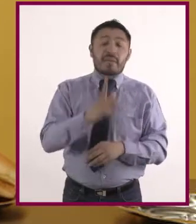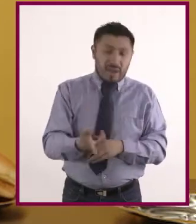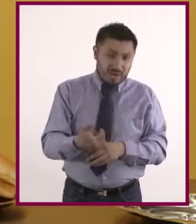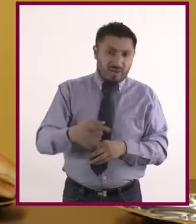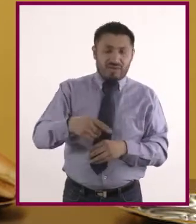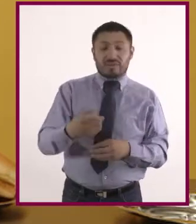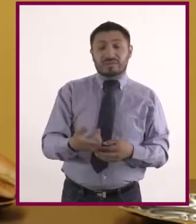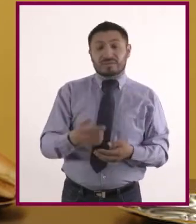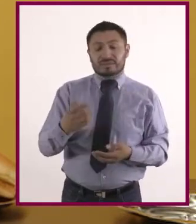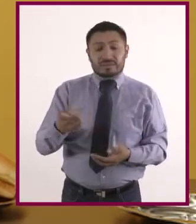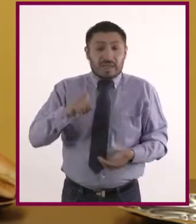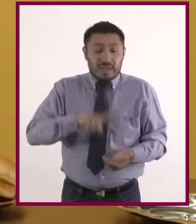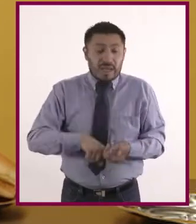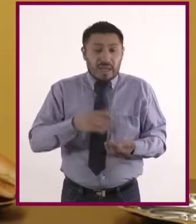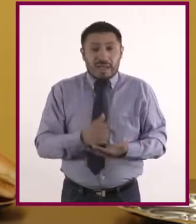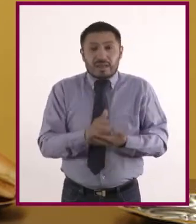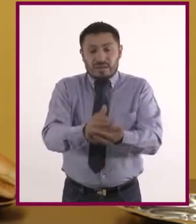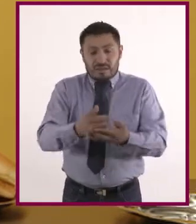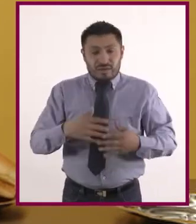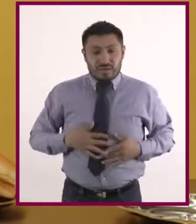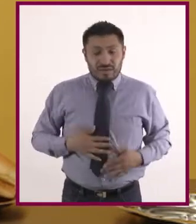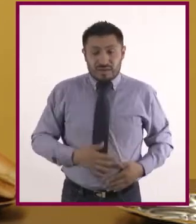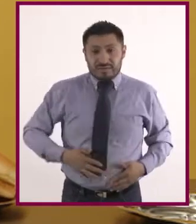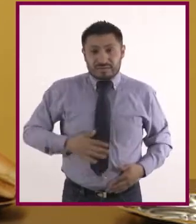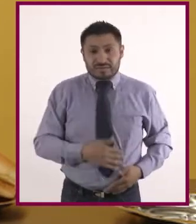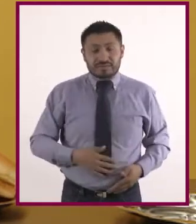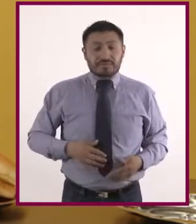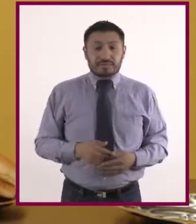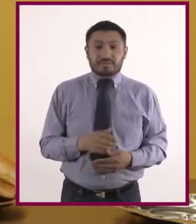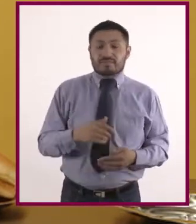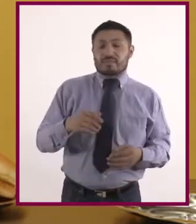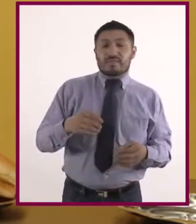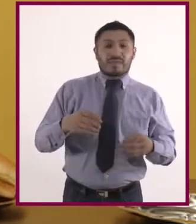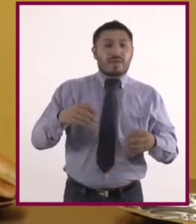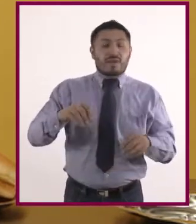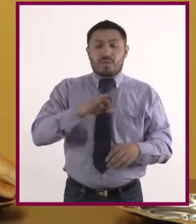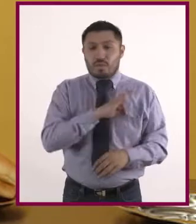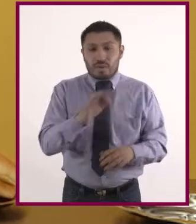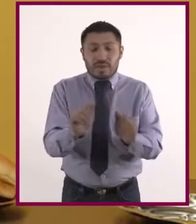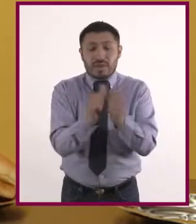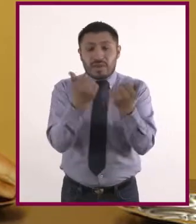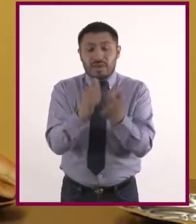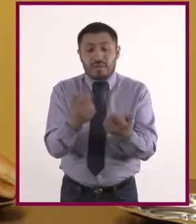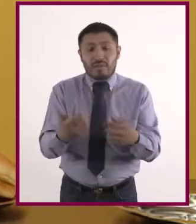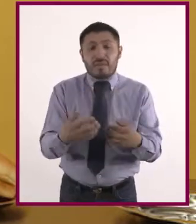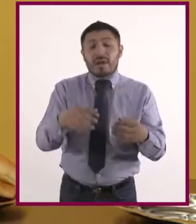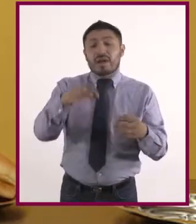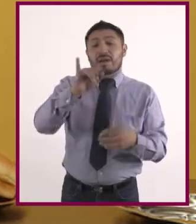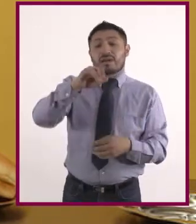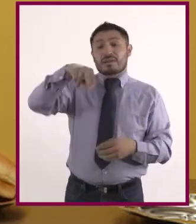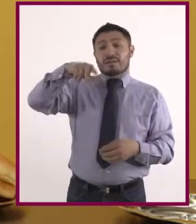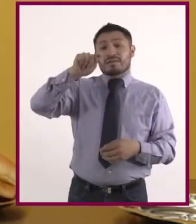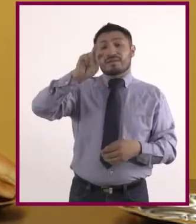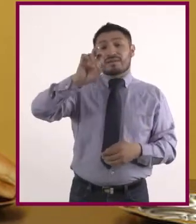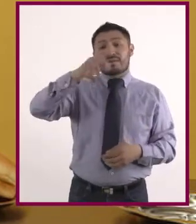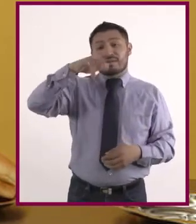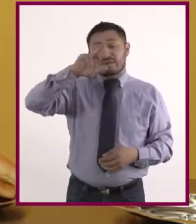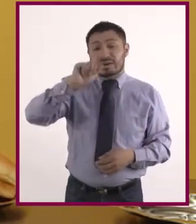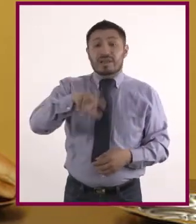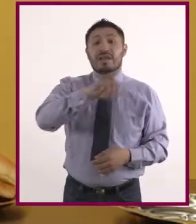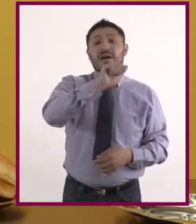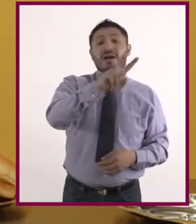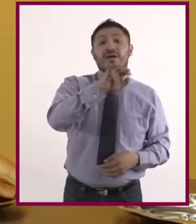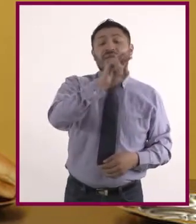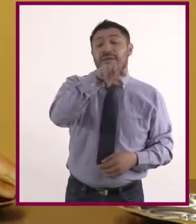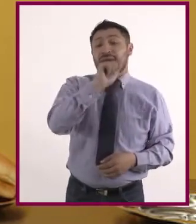evacuar. Algunos alimentos que son buena fuente de fibra son los granos enteros, el pan integral, la pasta integral de tirigo, avena y cereales